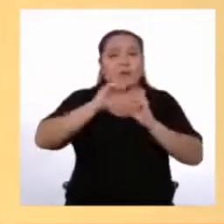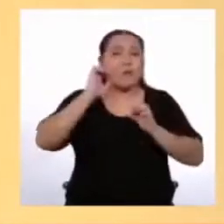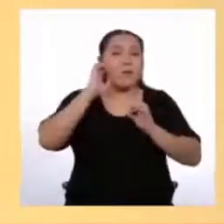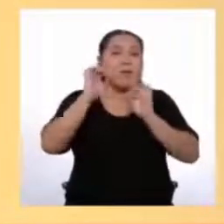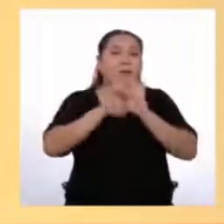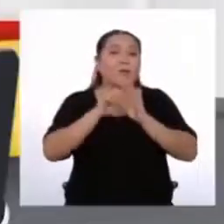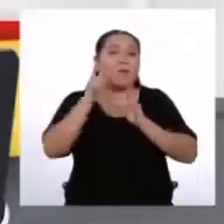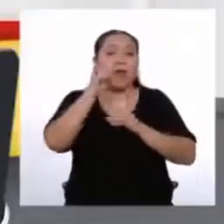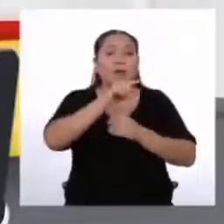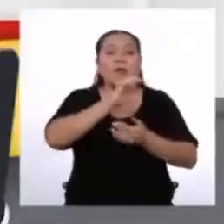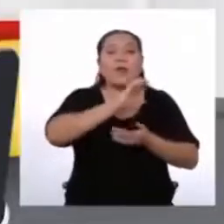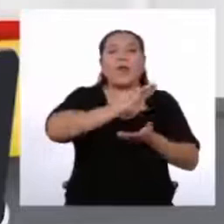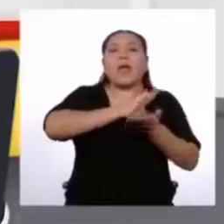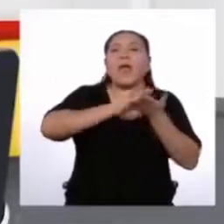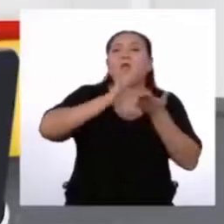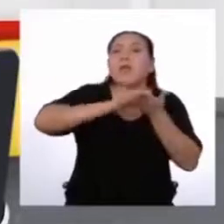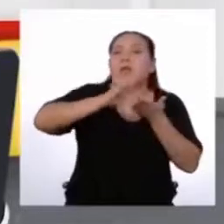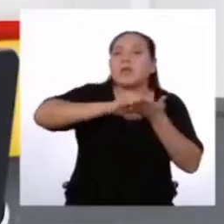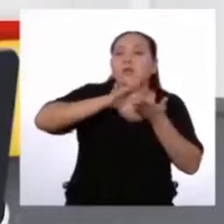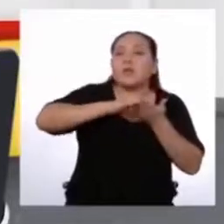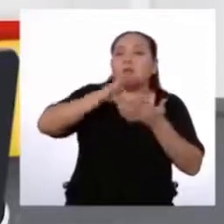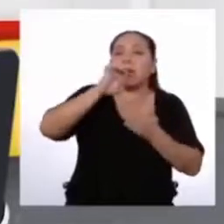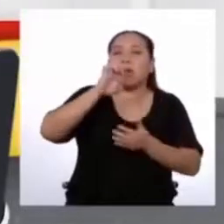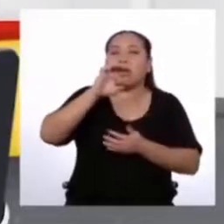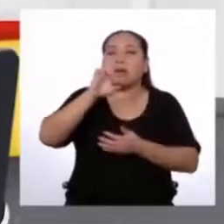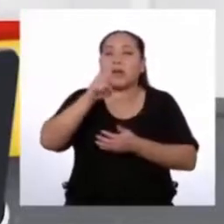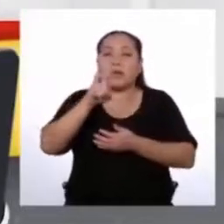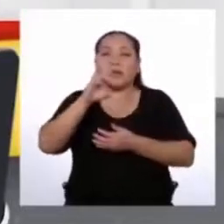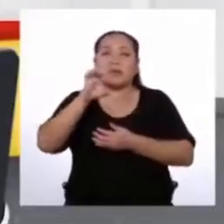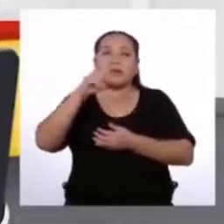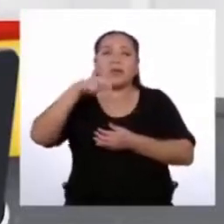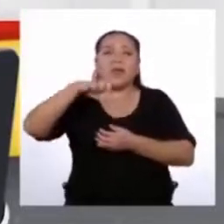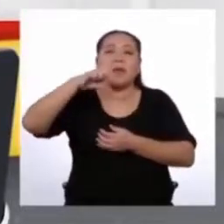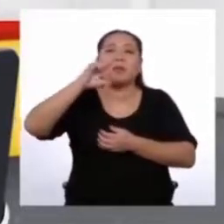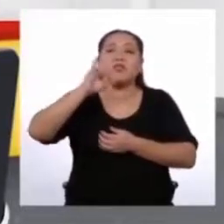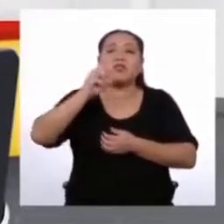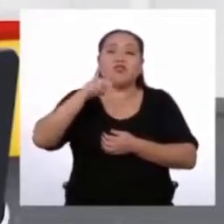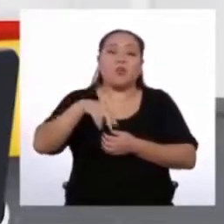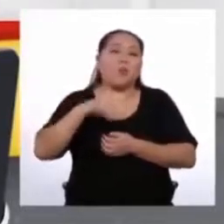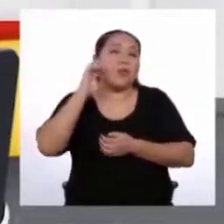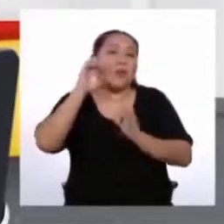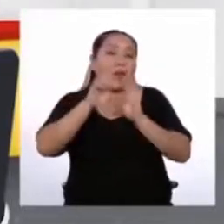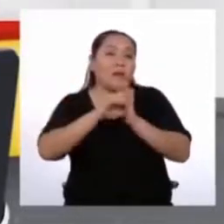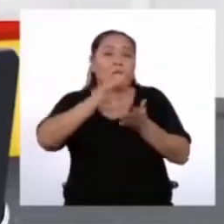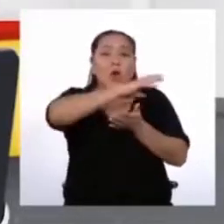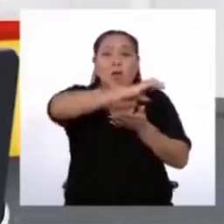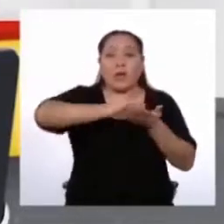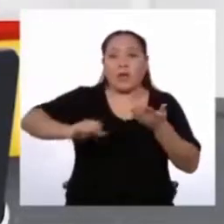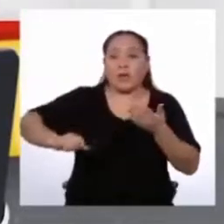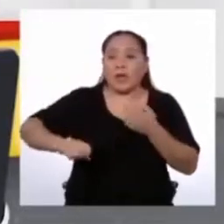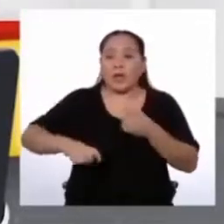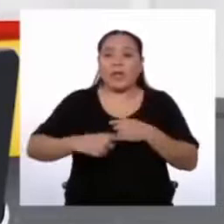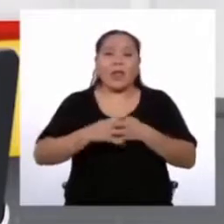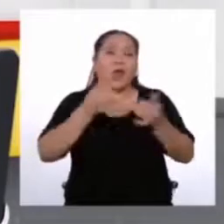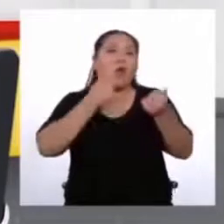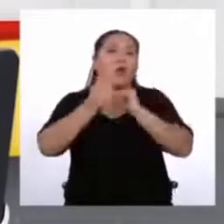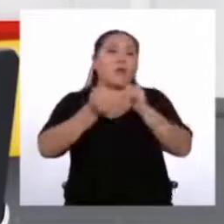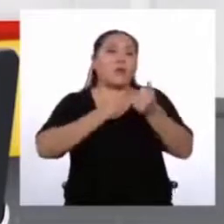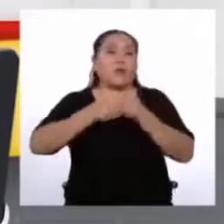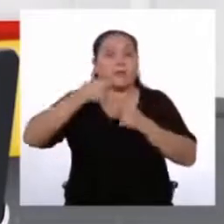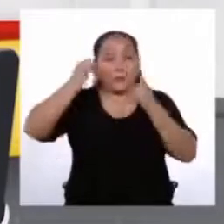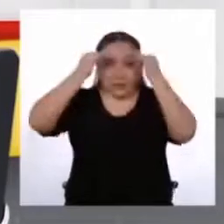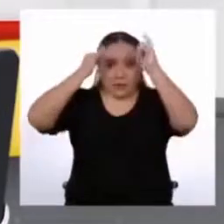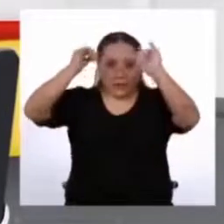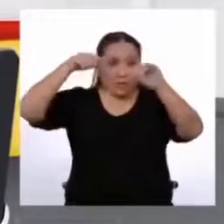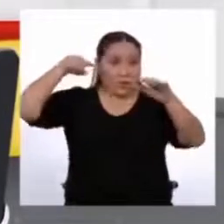una excepción Claro, en el ejemplo que vimos se puede observar Como exceptúan de la ley a las corridas de toros Y a las